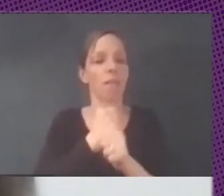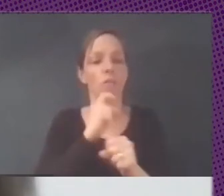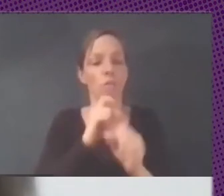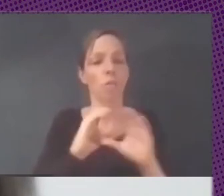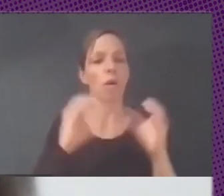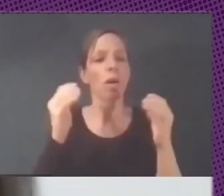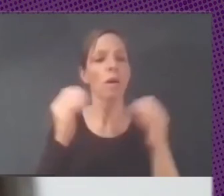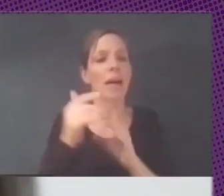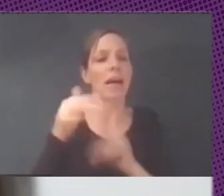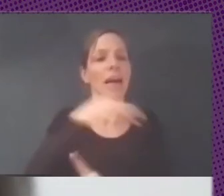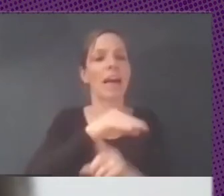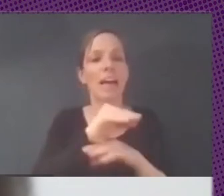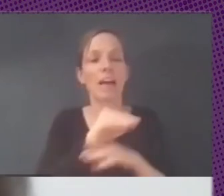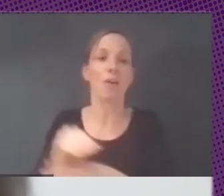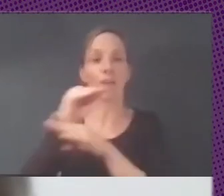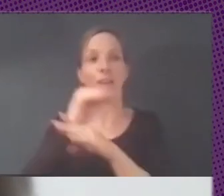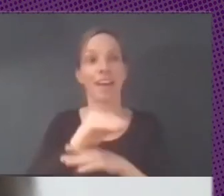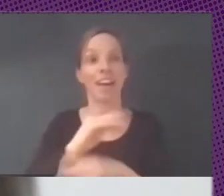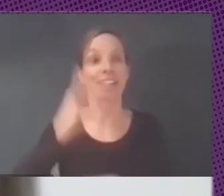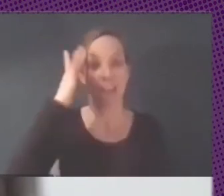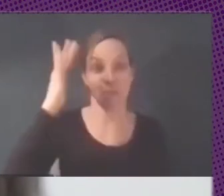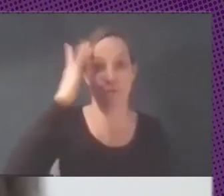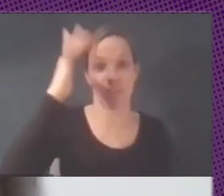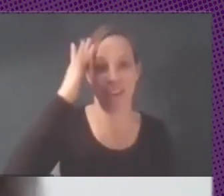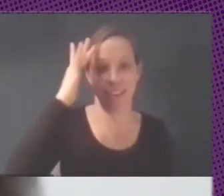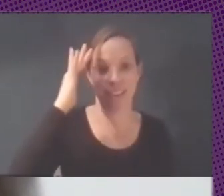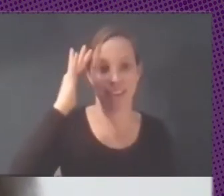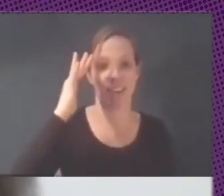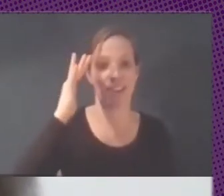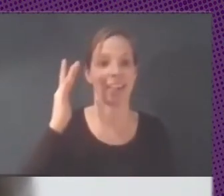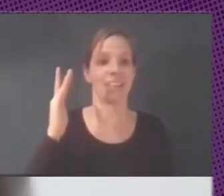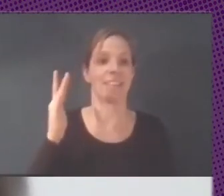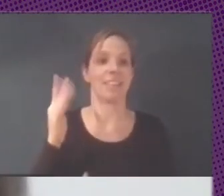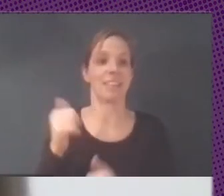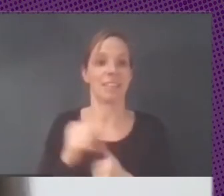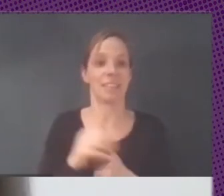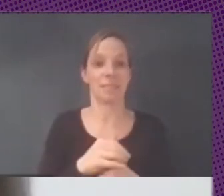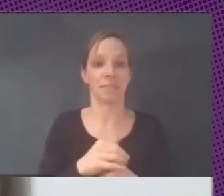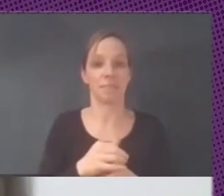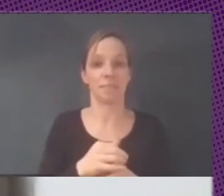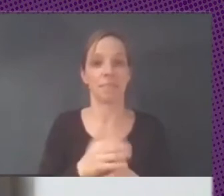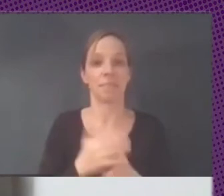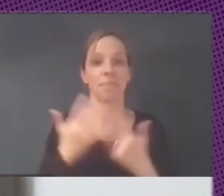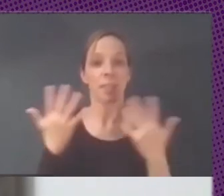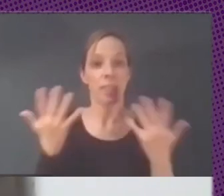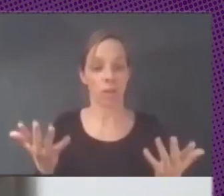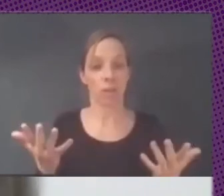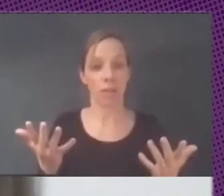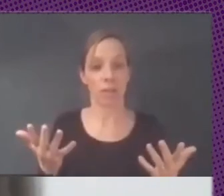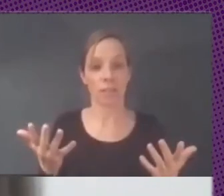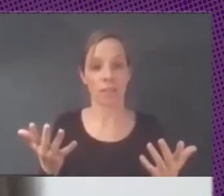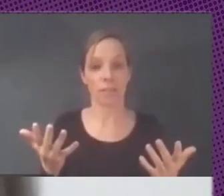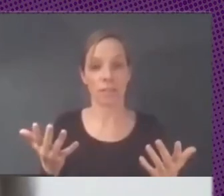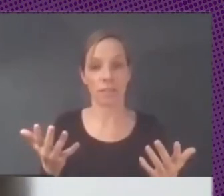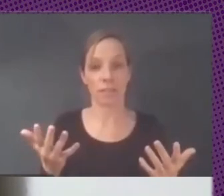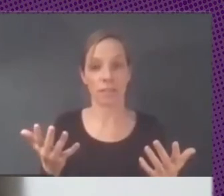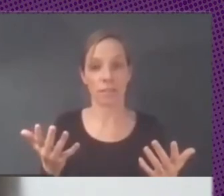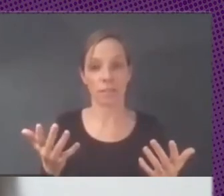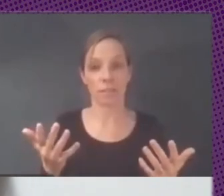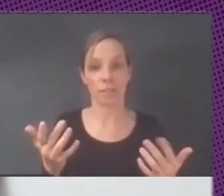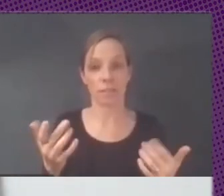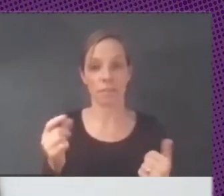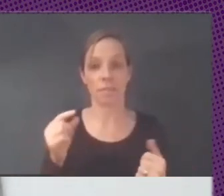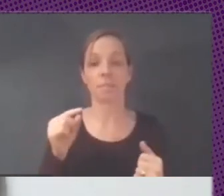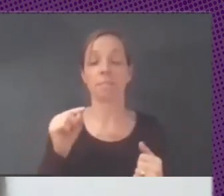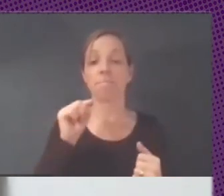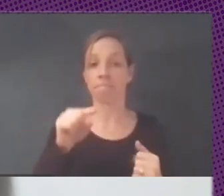entusiastas ¿no? la del conérica hacker vamos a decir entonces eso hizo que